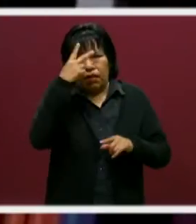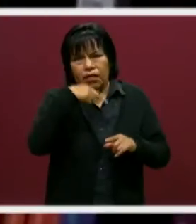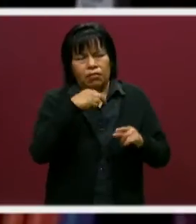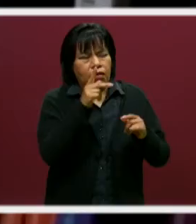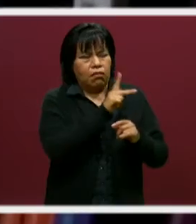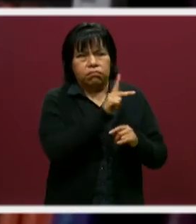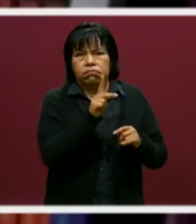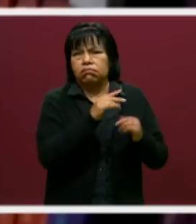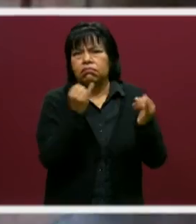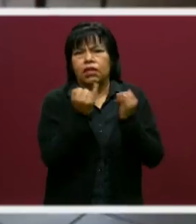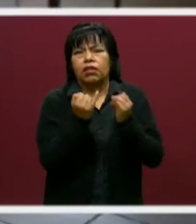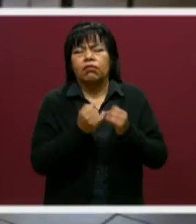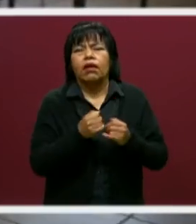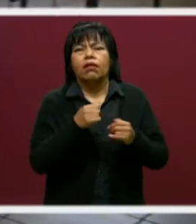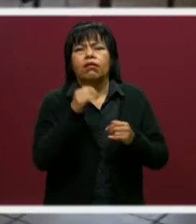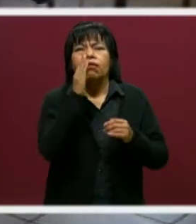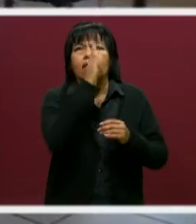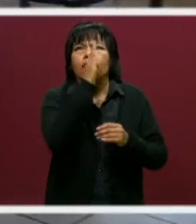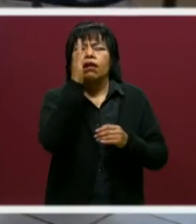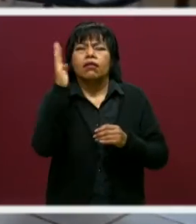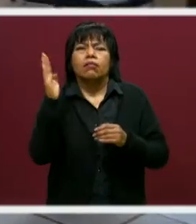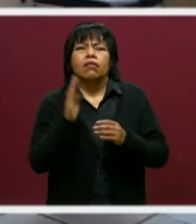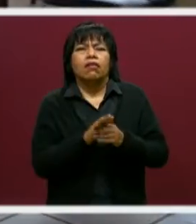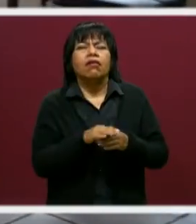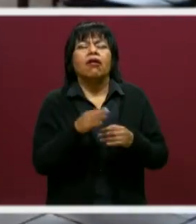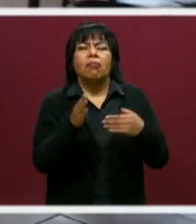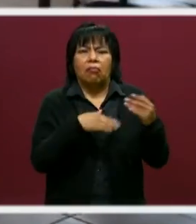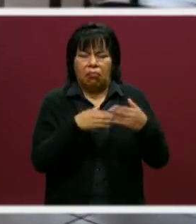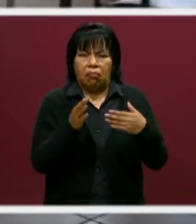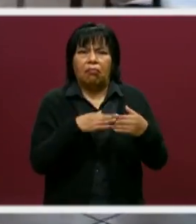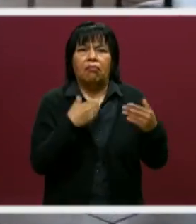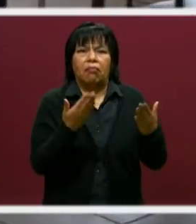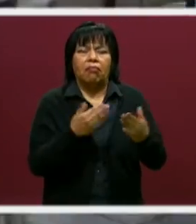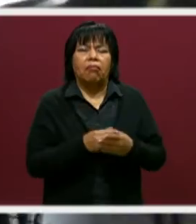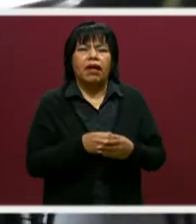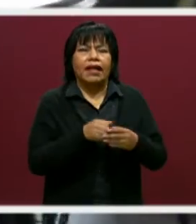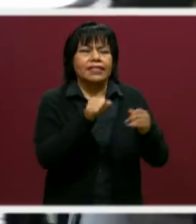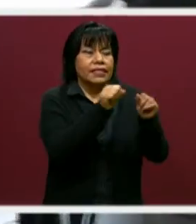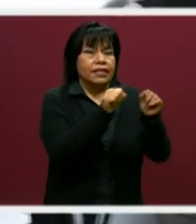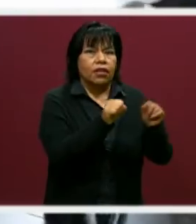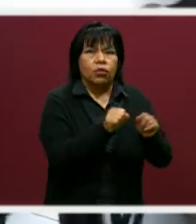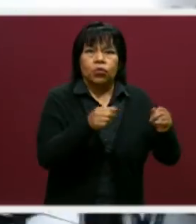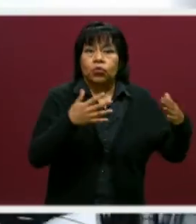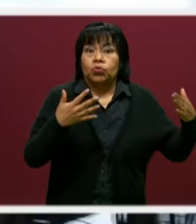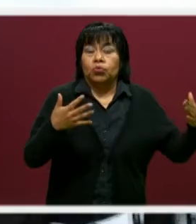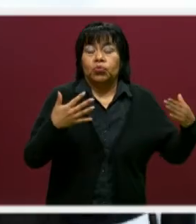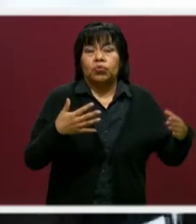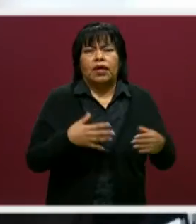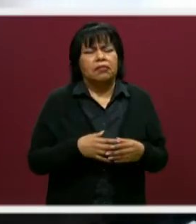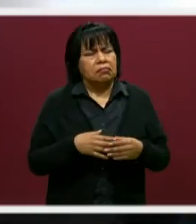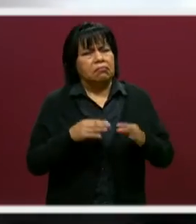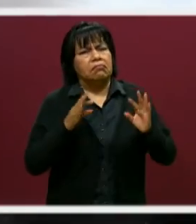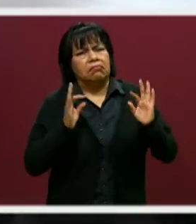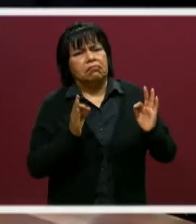infraestructura en una biblioteca muy actualizada, salones bastante grandes y cómodos.